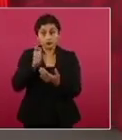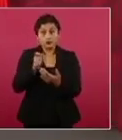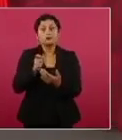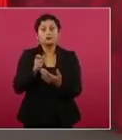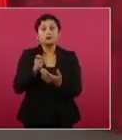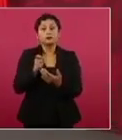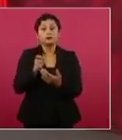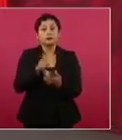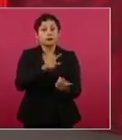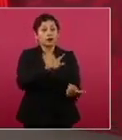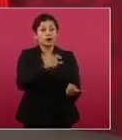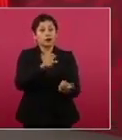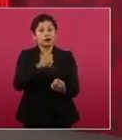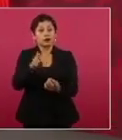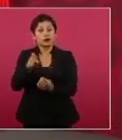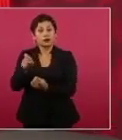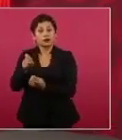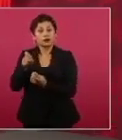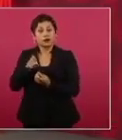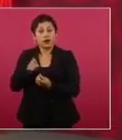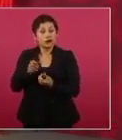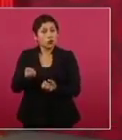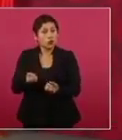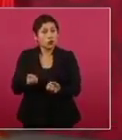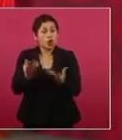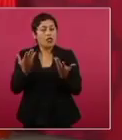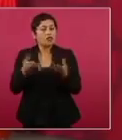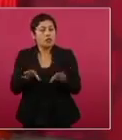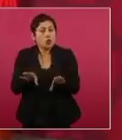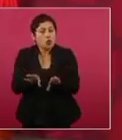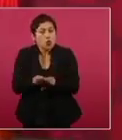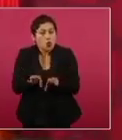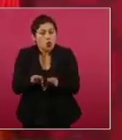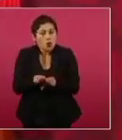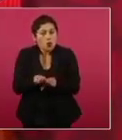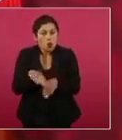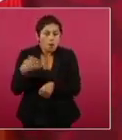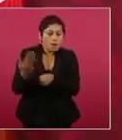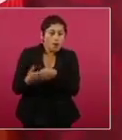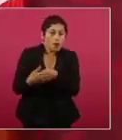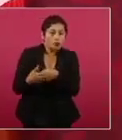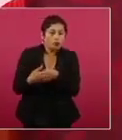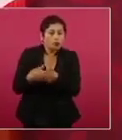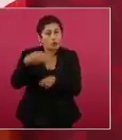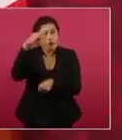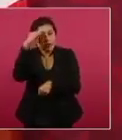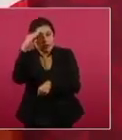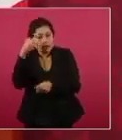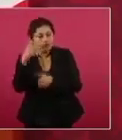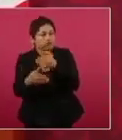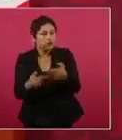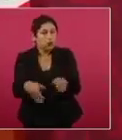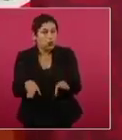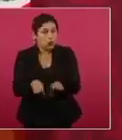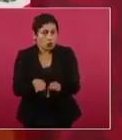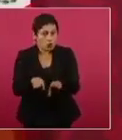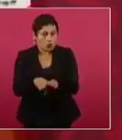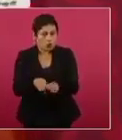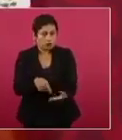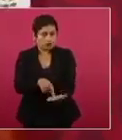cuál es la proyección que se tiene para terminar el año. Hasta ahora